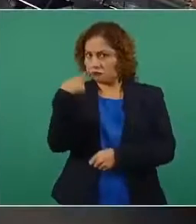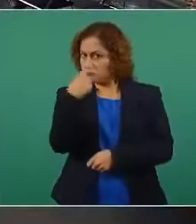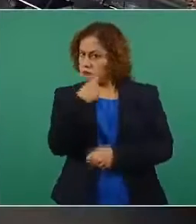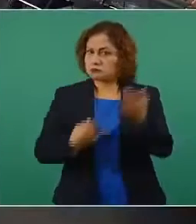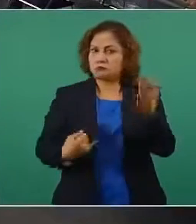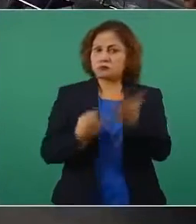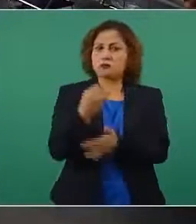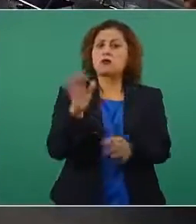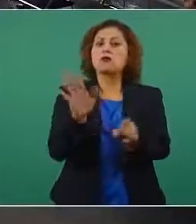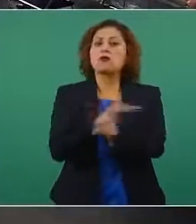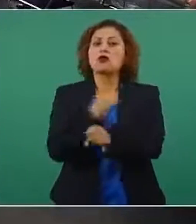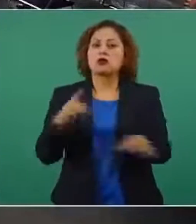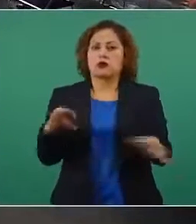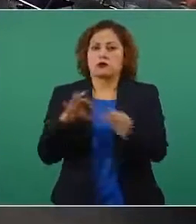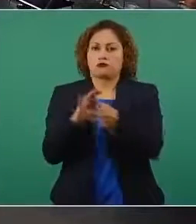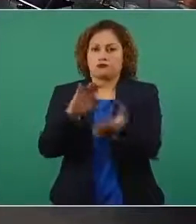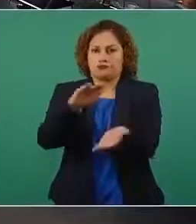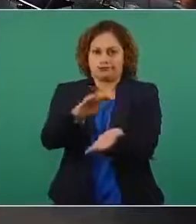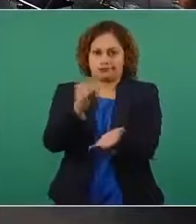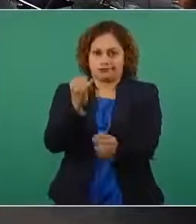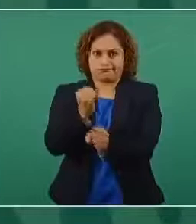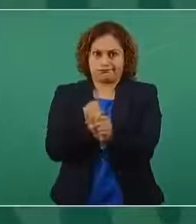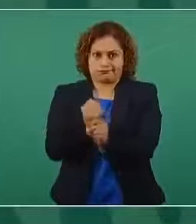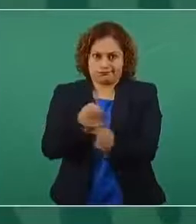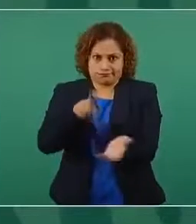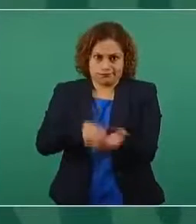Entonces, es un asunto legal